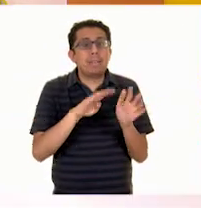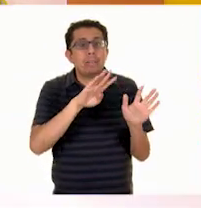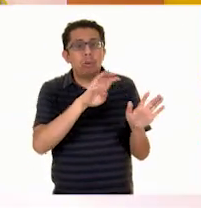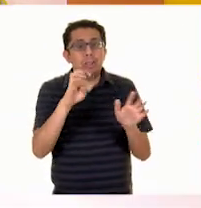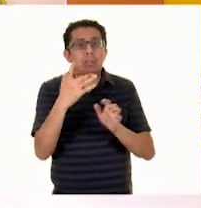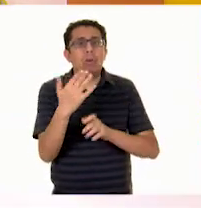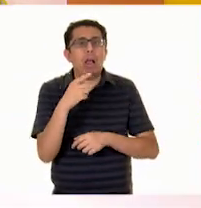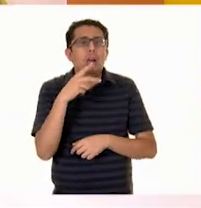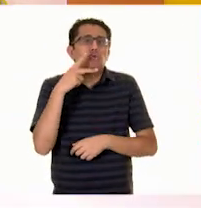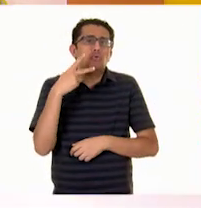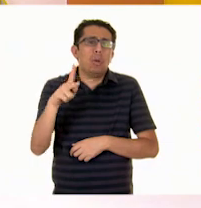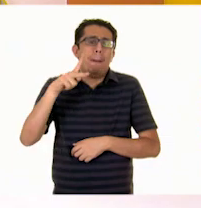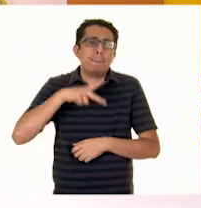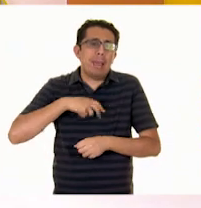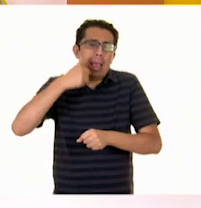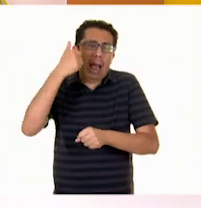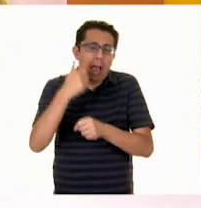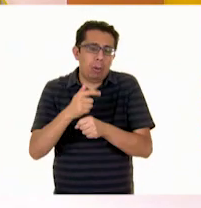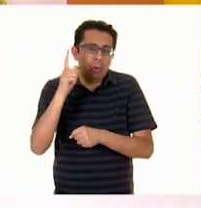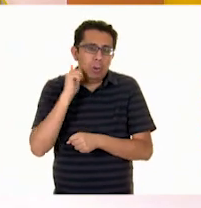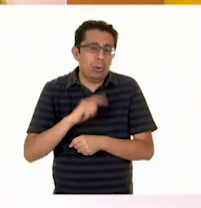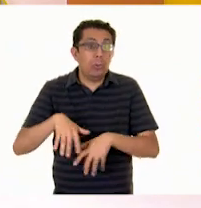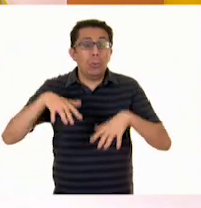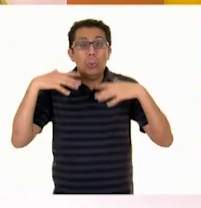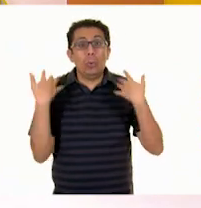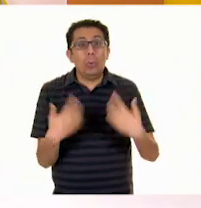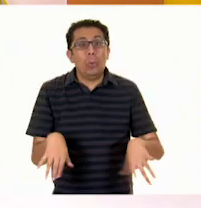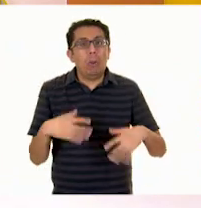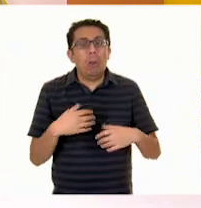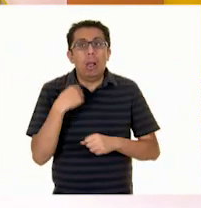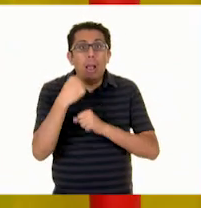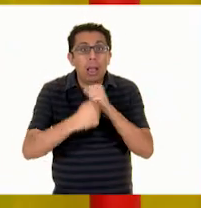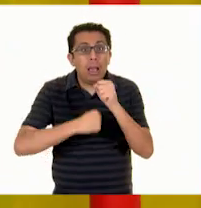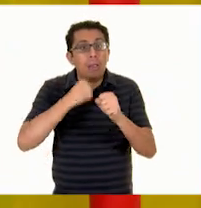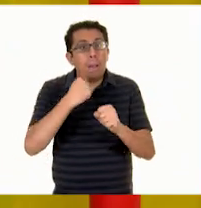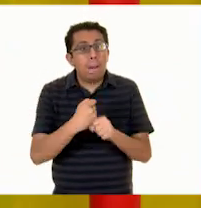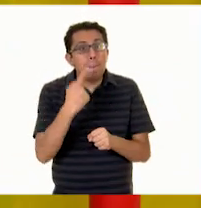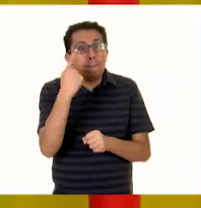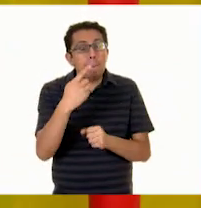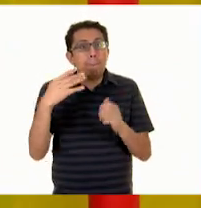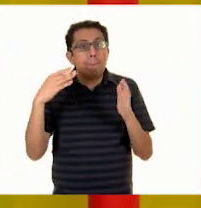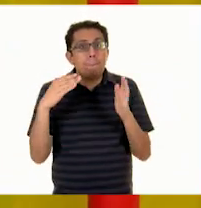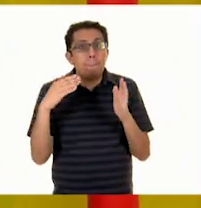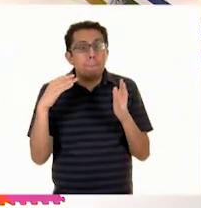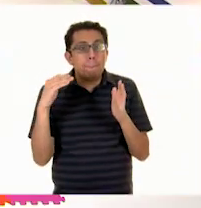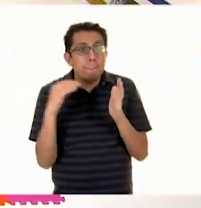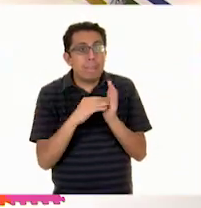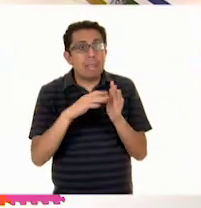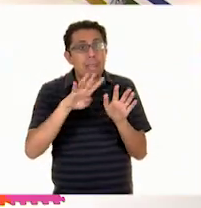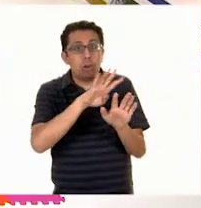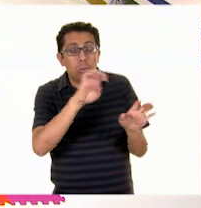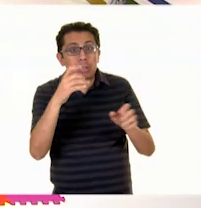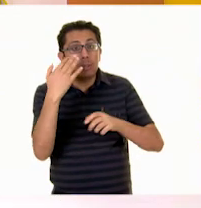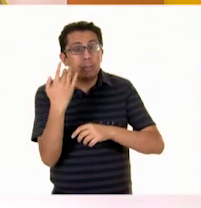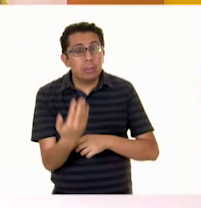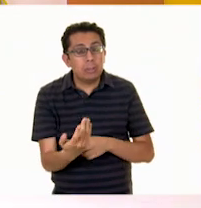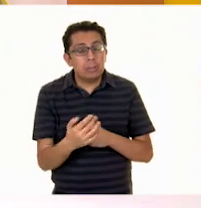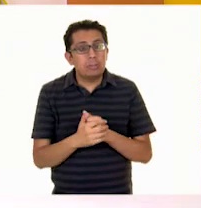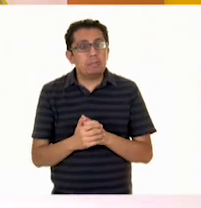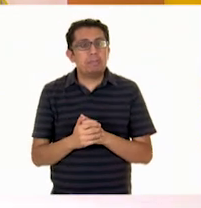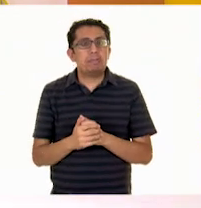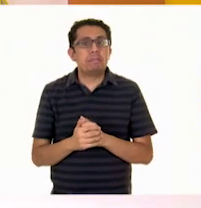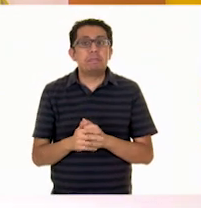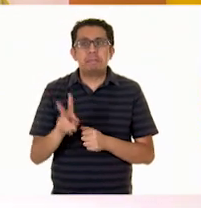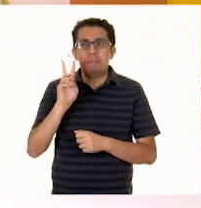abuelita. ¡Wow! Y está hecha con monedas antiguas. ¡Sí! Mira,